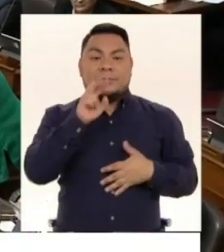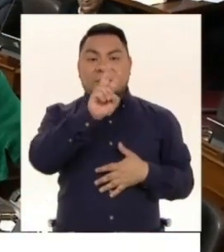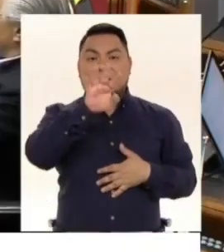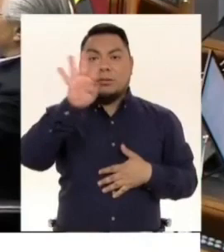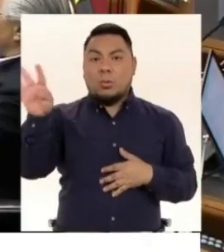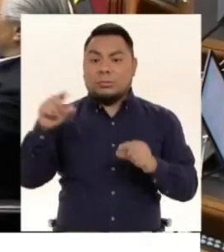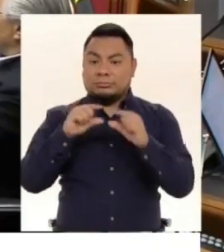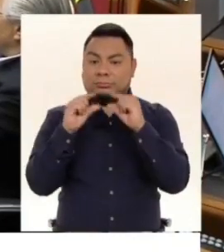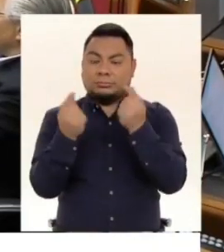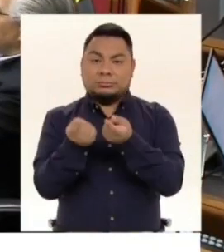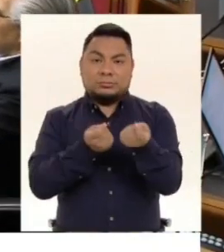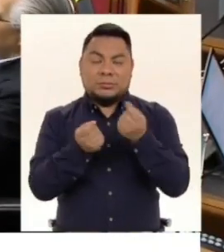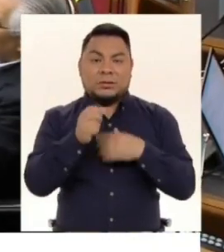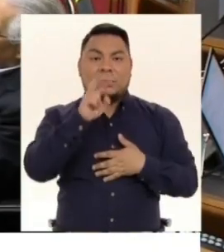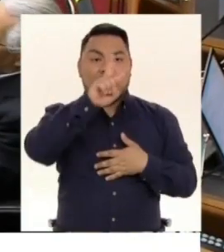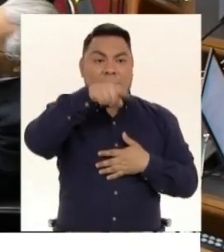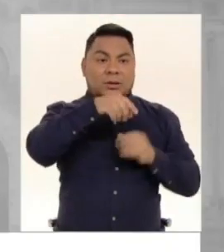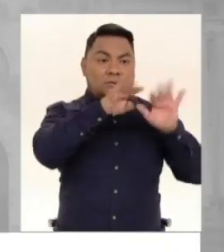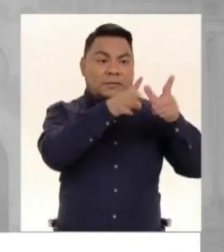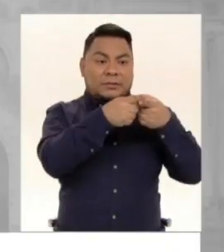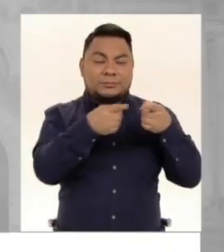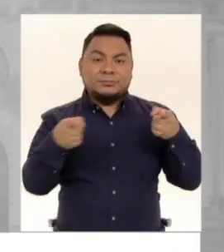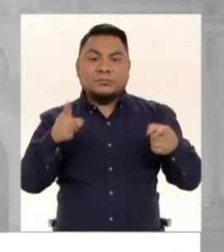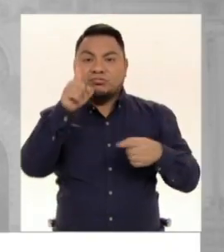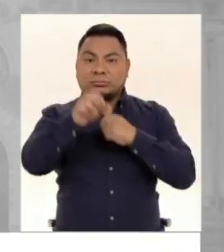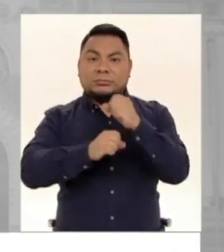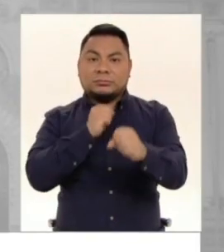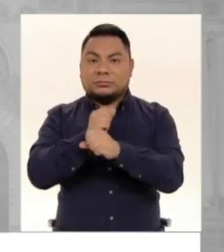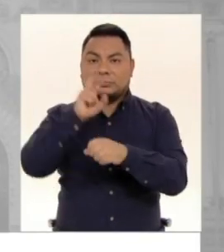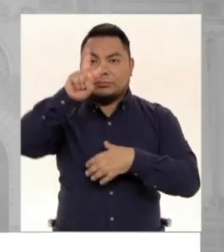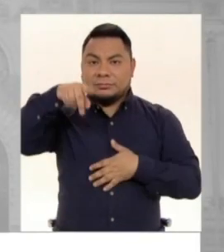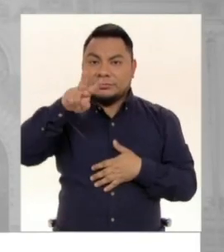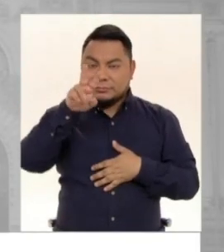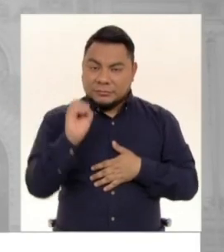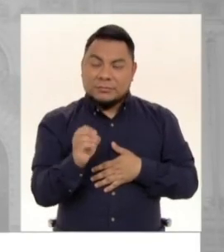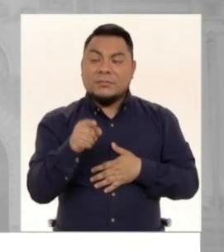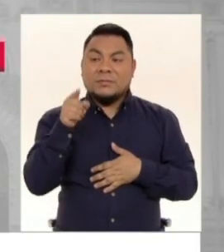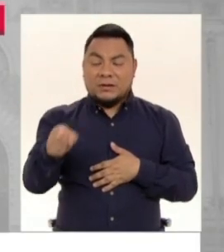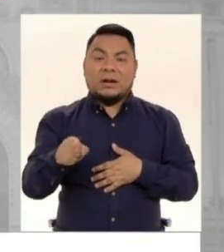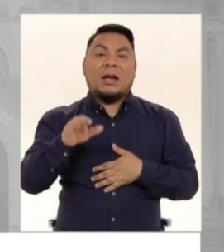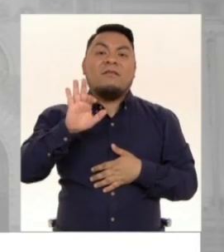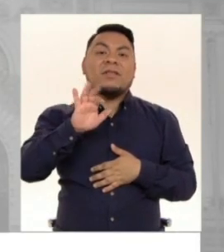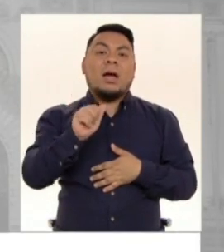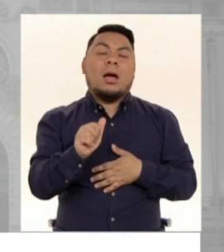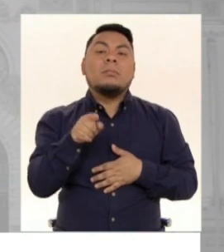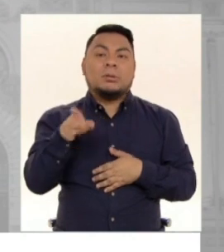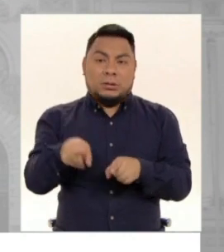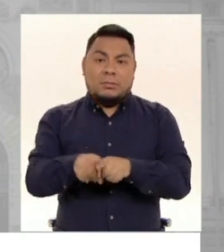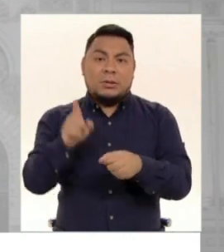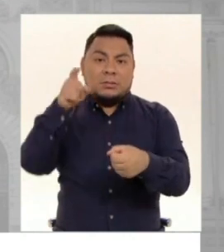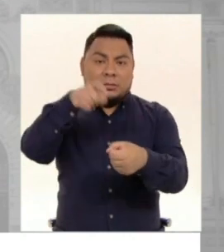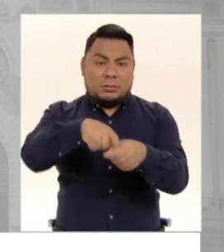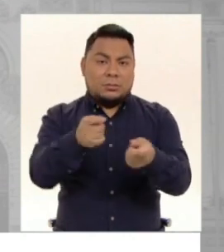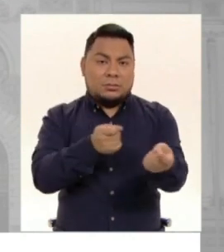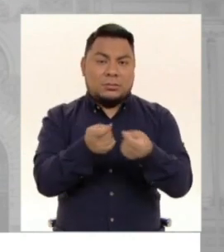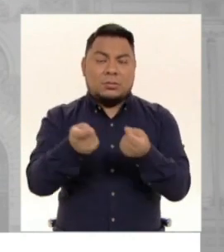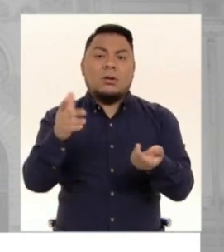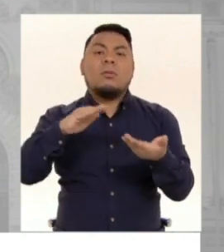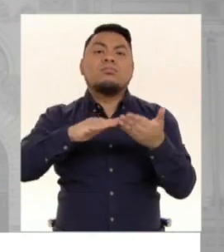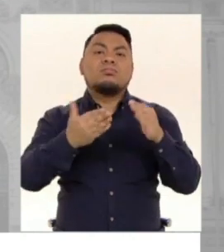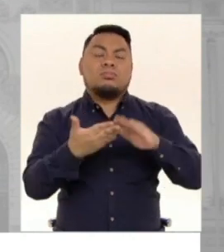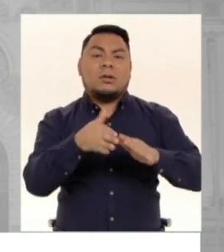para la legislatura 2019-2020, también se definió que el Frente Amplio tenga las presidencias de trabajo y pueblos andinos.